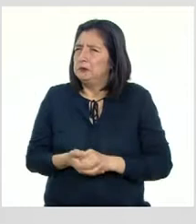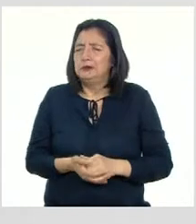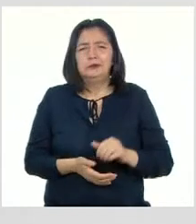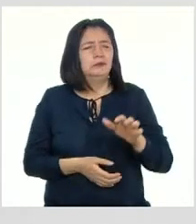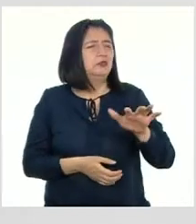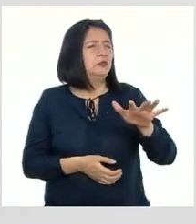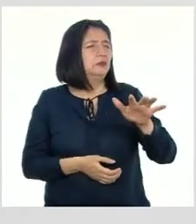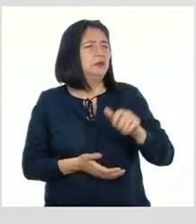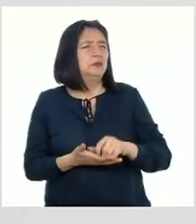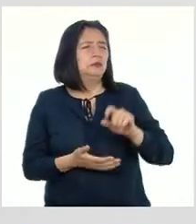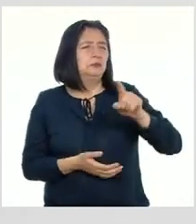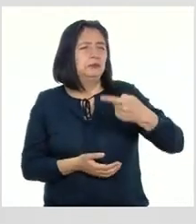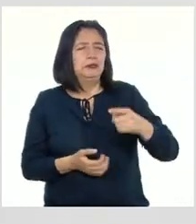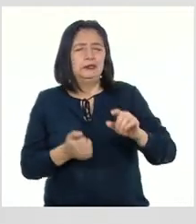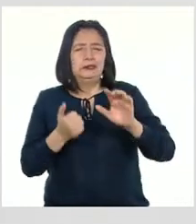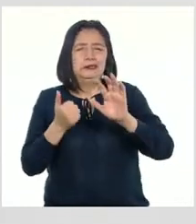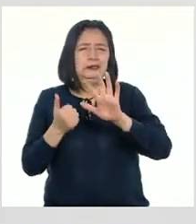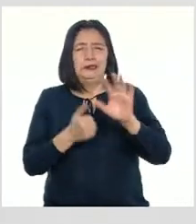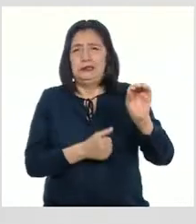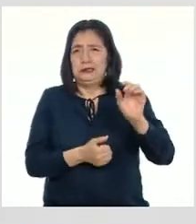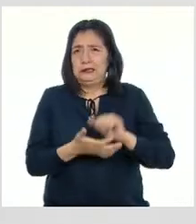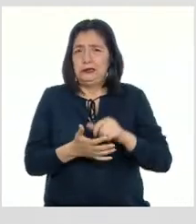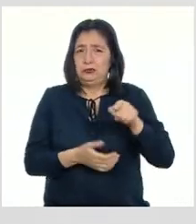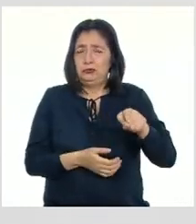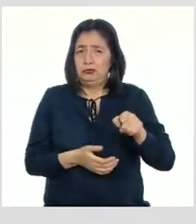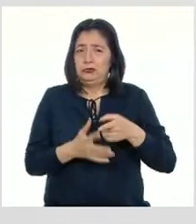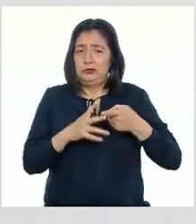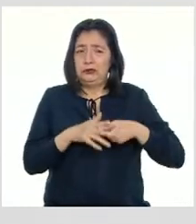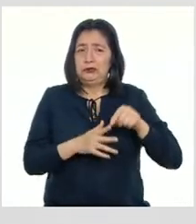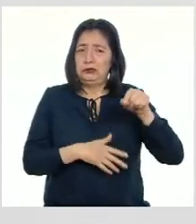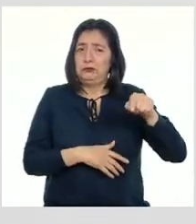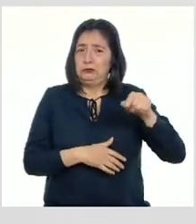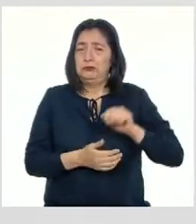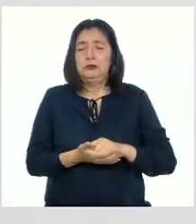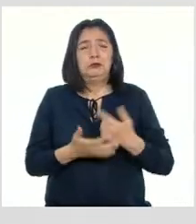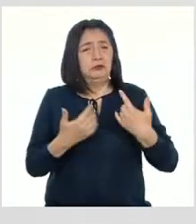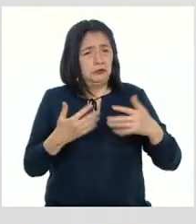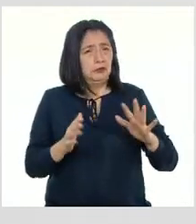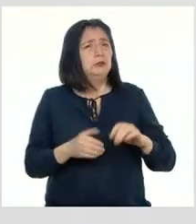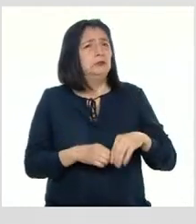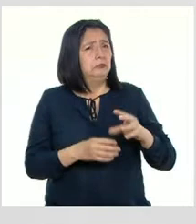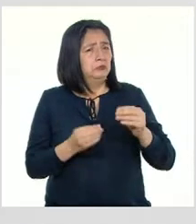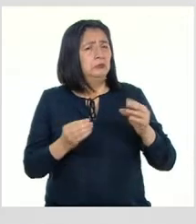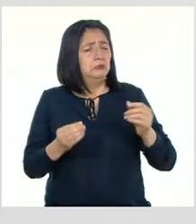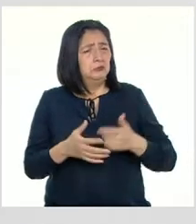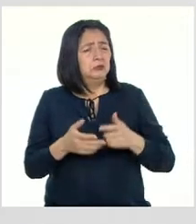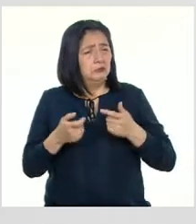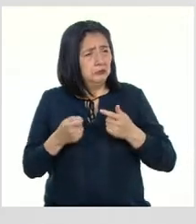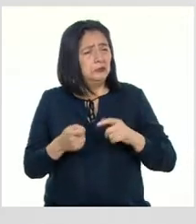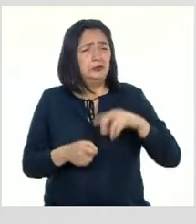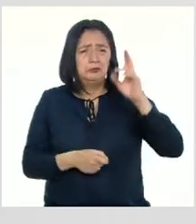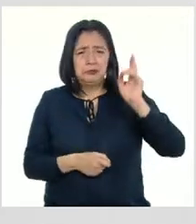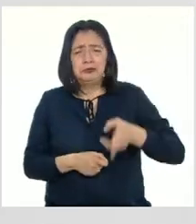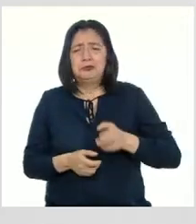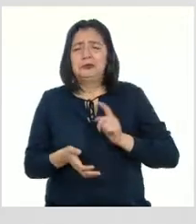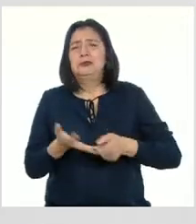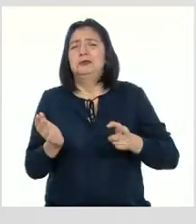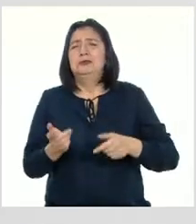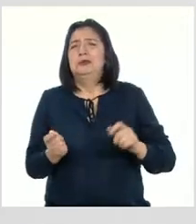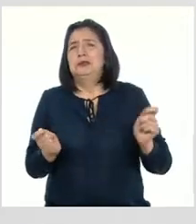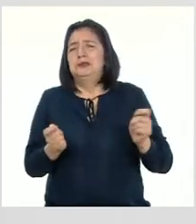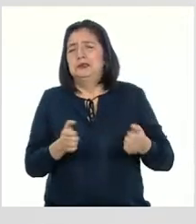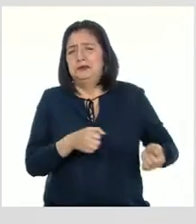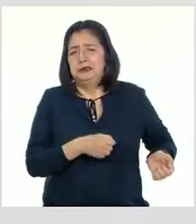Aproximadamente desde el 1600 A partir de ese momento ha habido varios intentos por prohibir las fiestas de